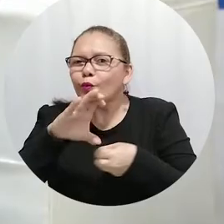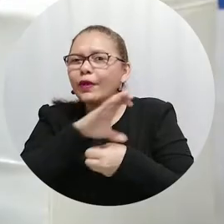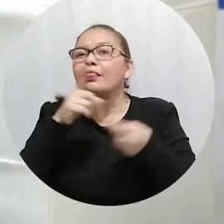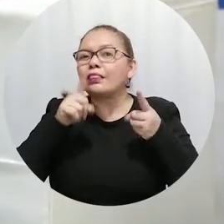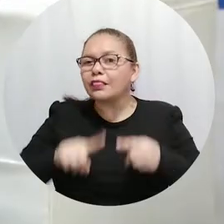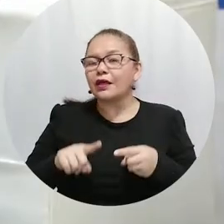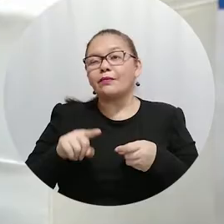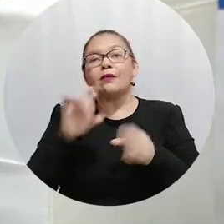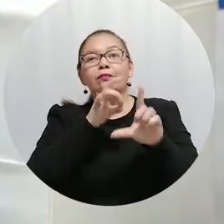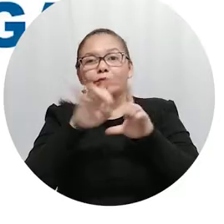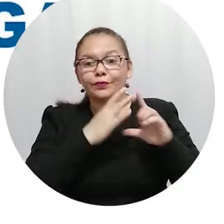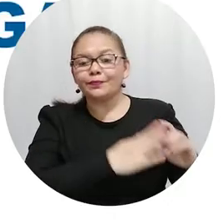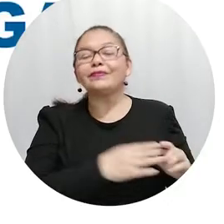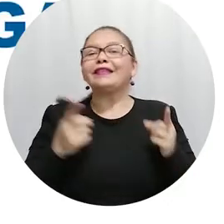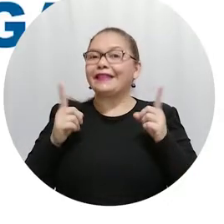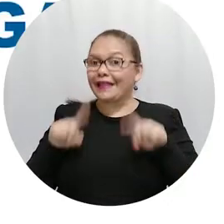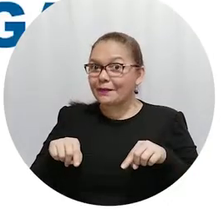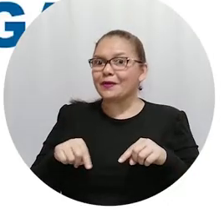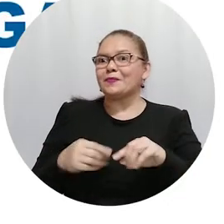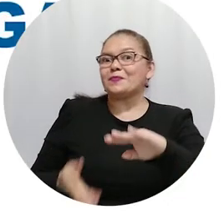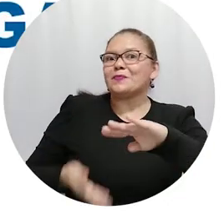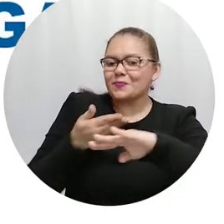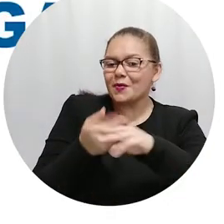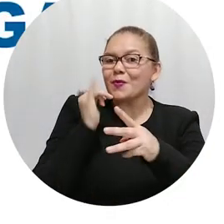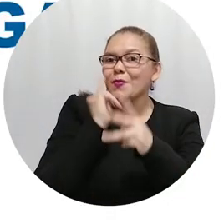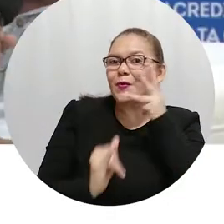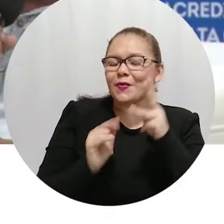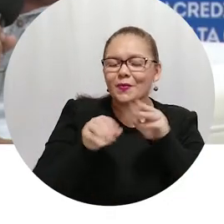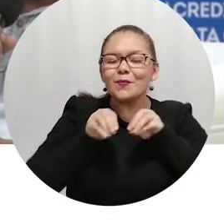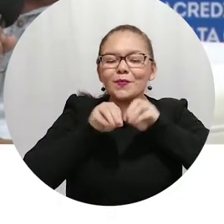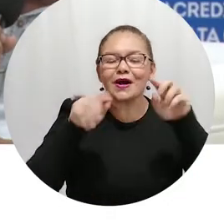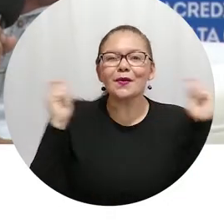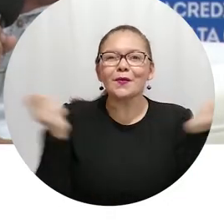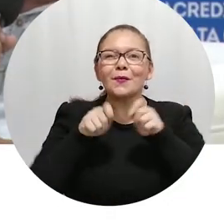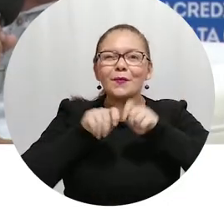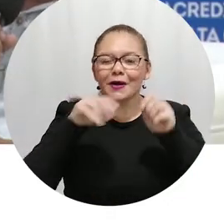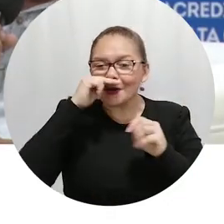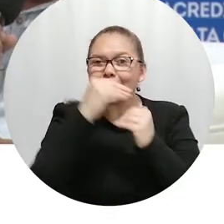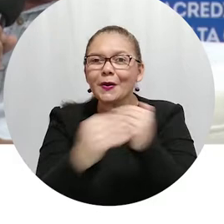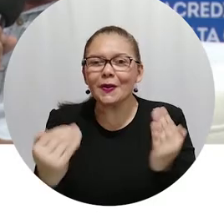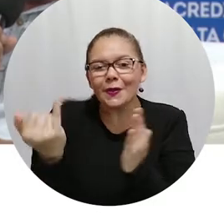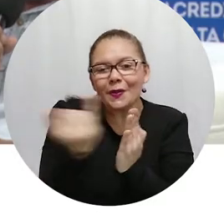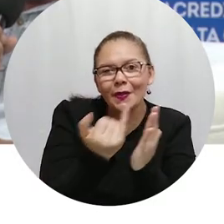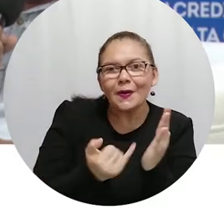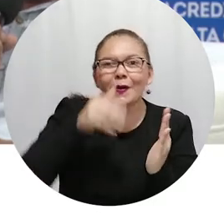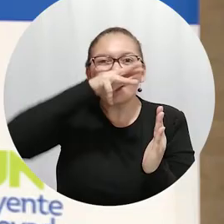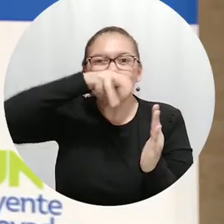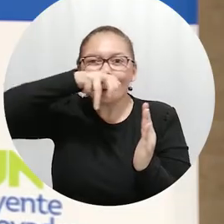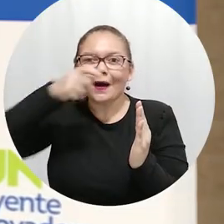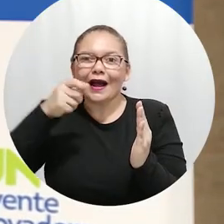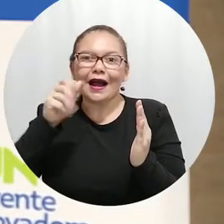del concurso internacional Los Niños Pintan Agabo, que en esta segunda edición dejó explotar toda la creatividad de los más pequeños.